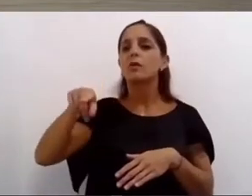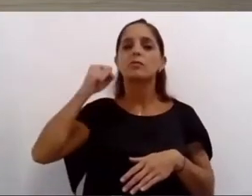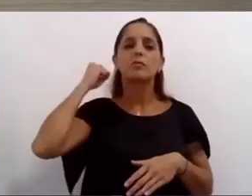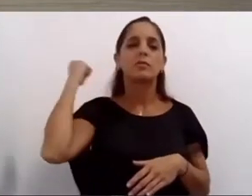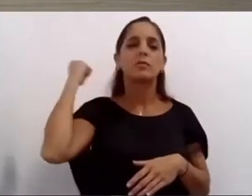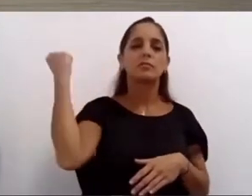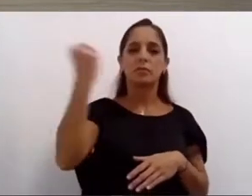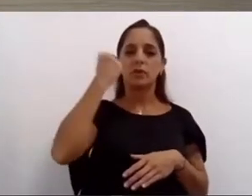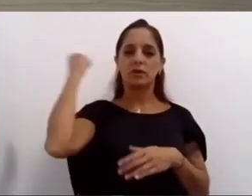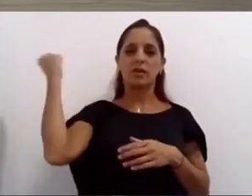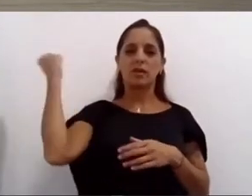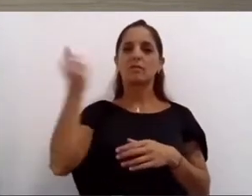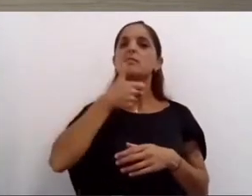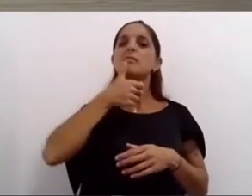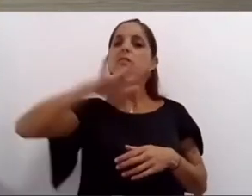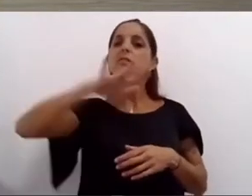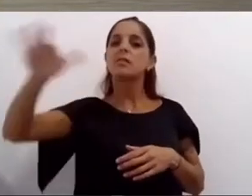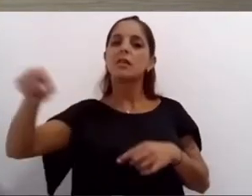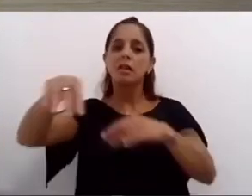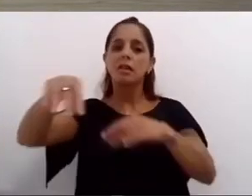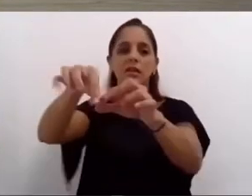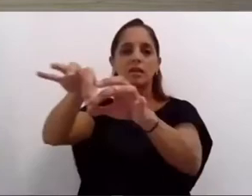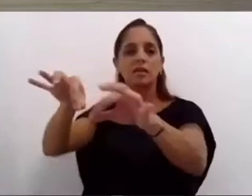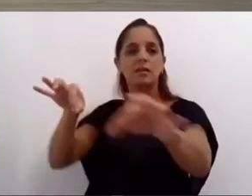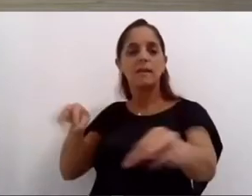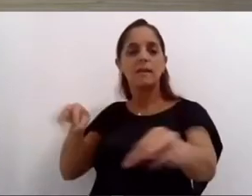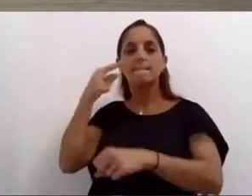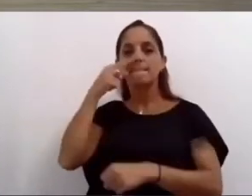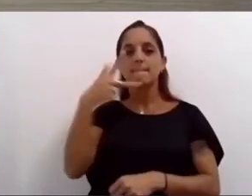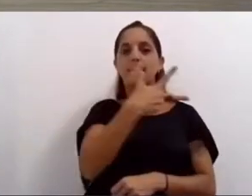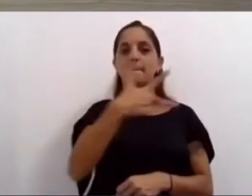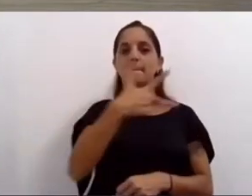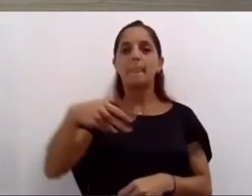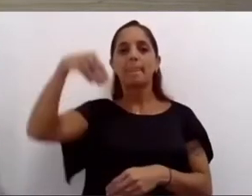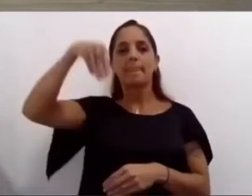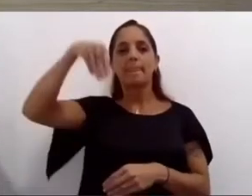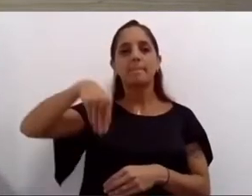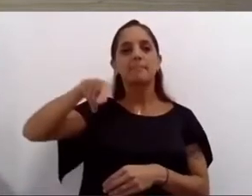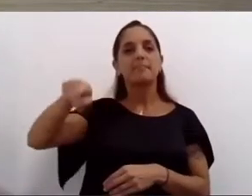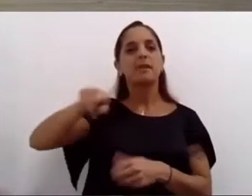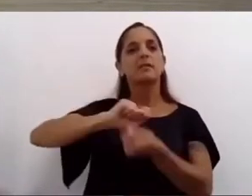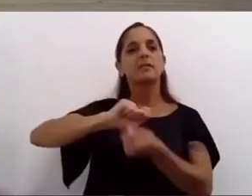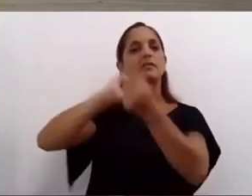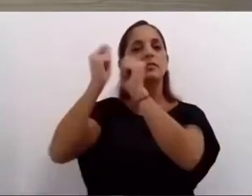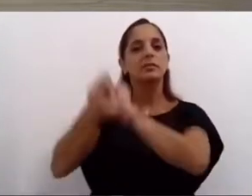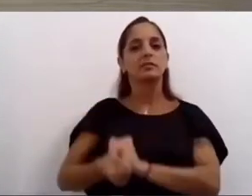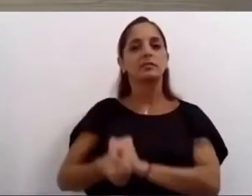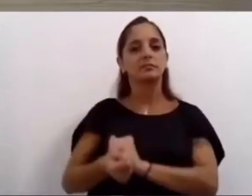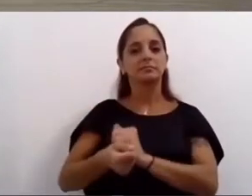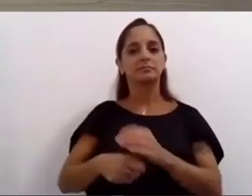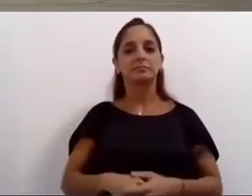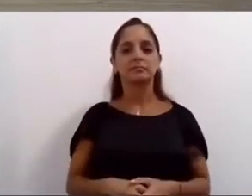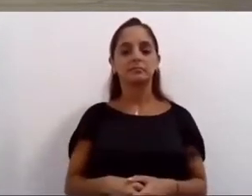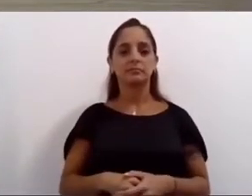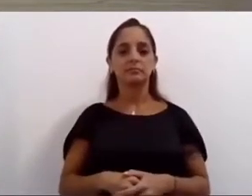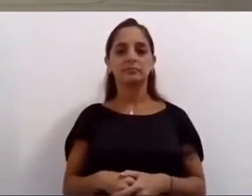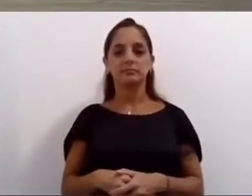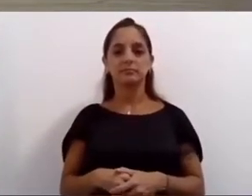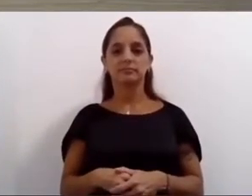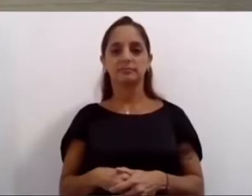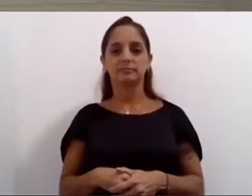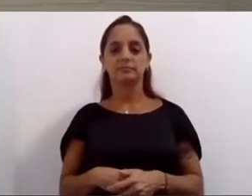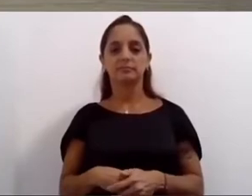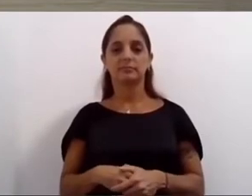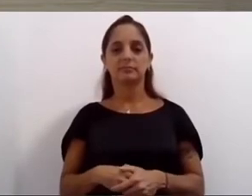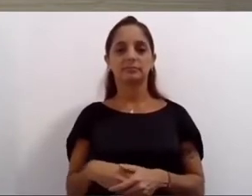costa recuperando más de 1.300 metros cuadrados que en los próximos meses formarán parte del proceso de recuperación integral de la